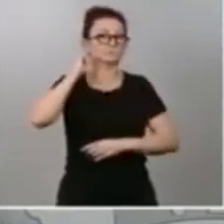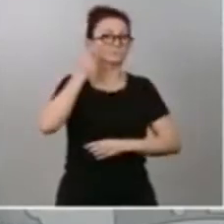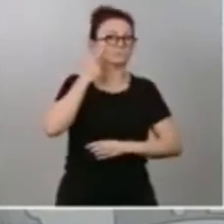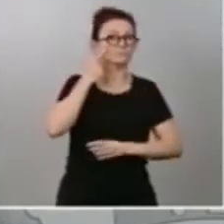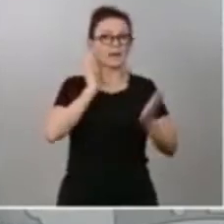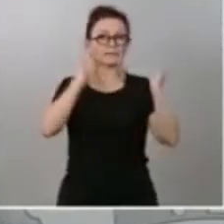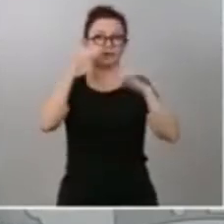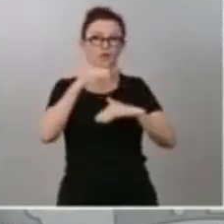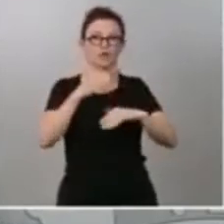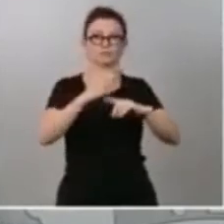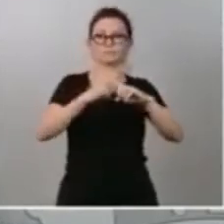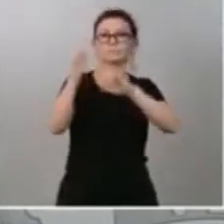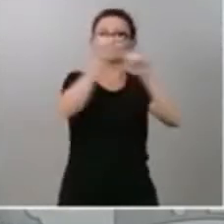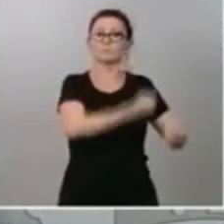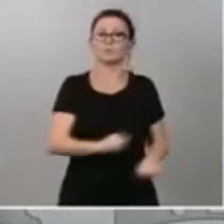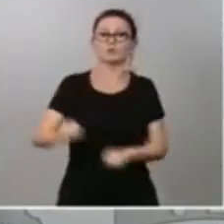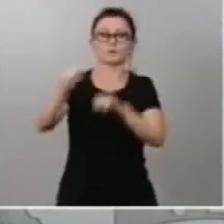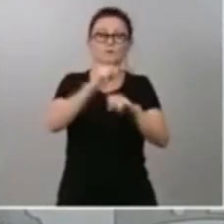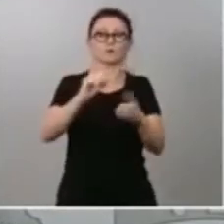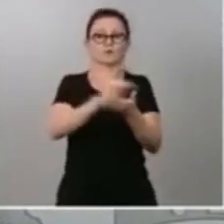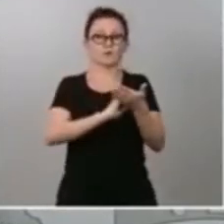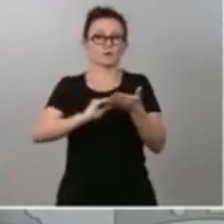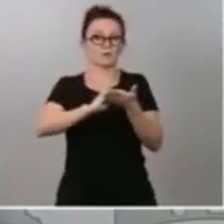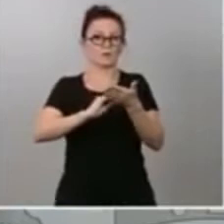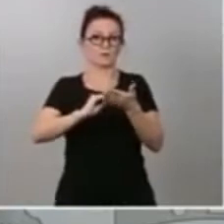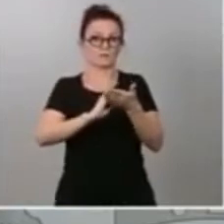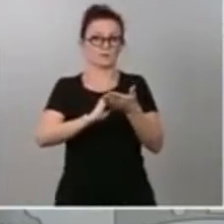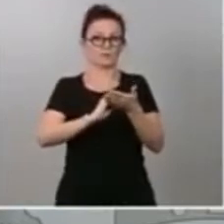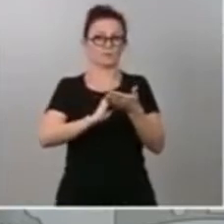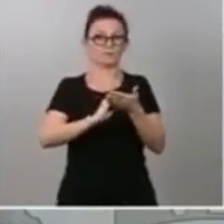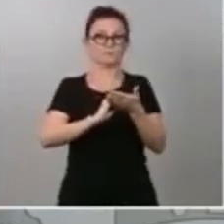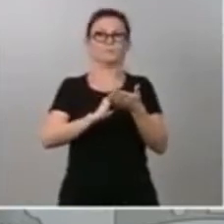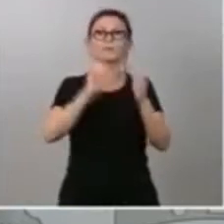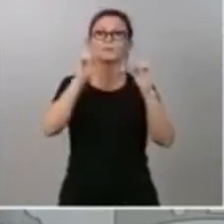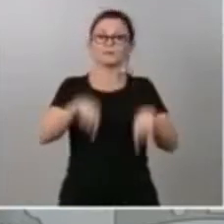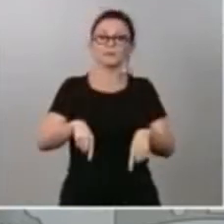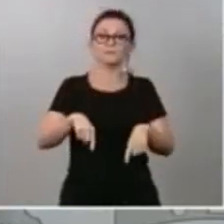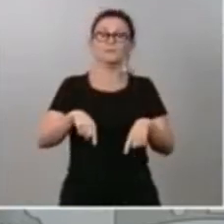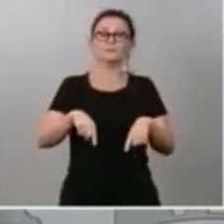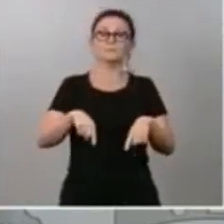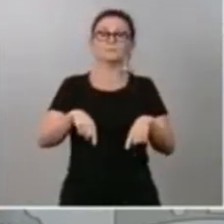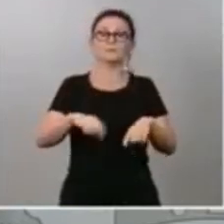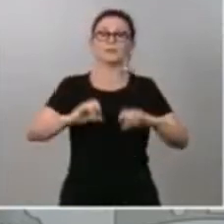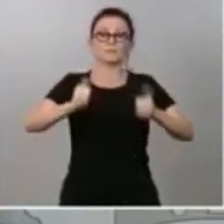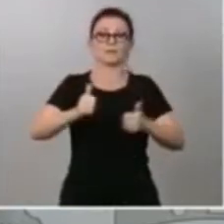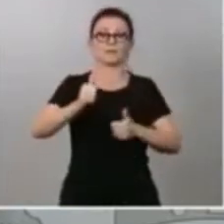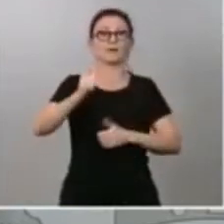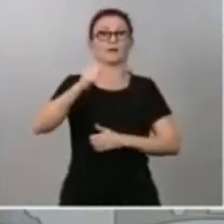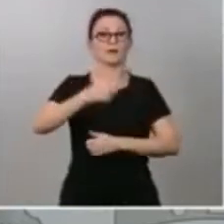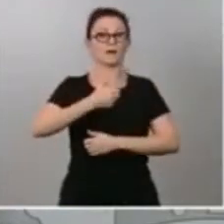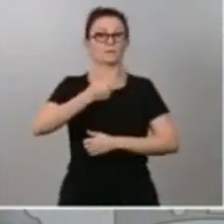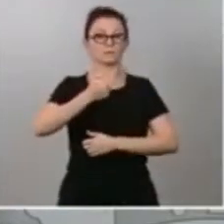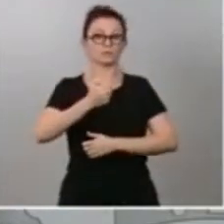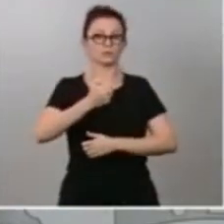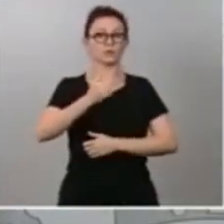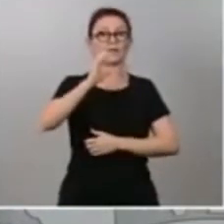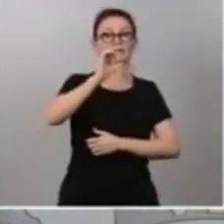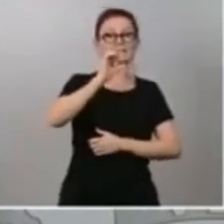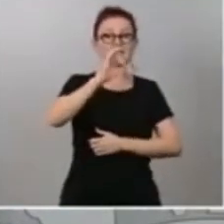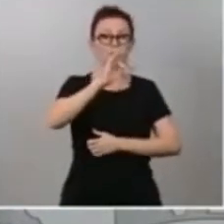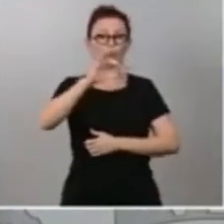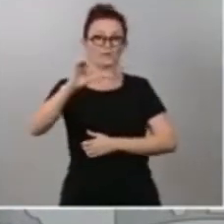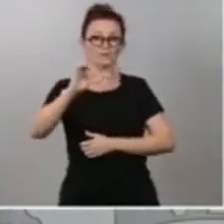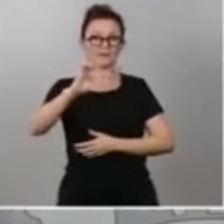protección y reparación. Se ha puesto en marcha el botón SOS en la aplicación a LED COPS, que permite tanto